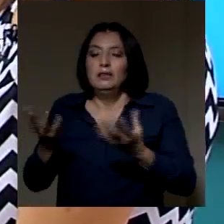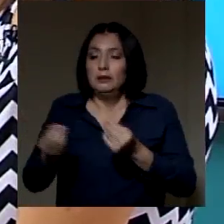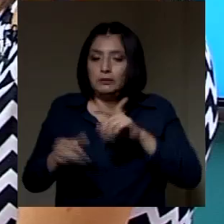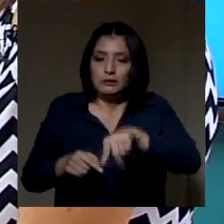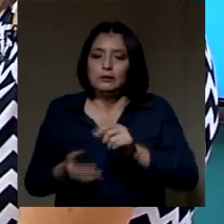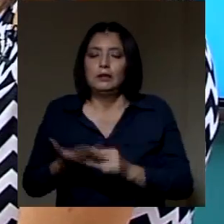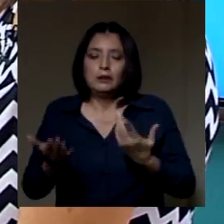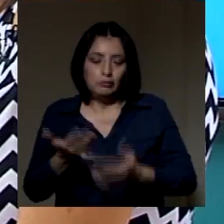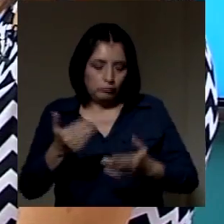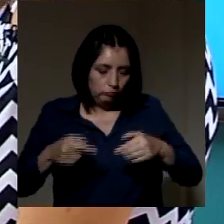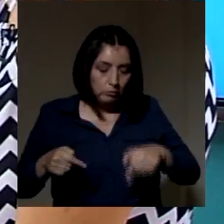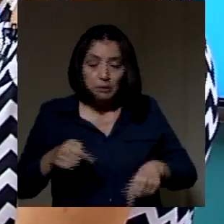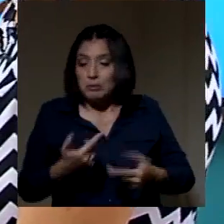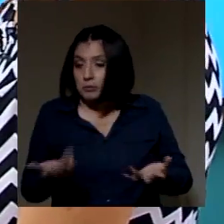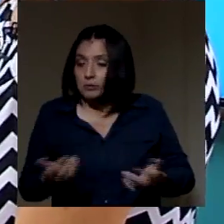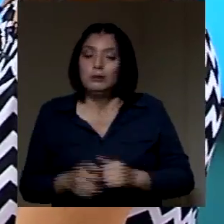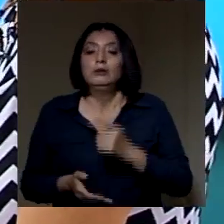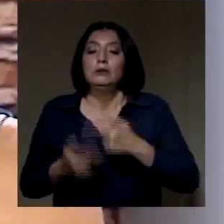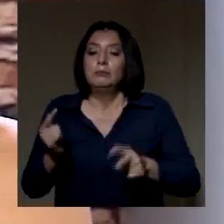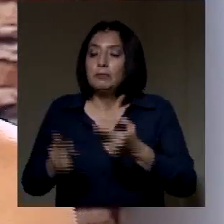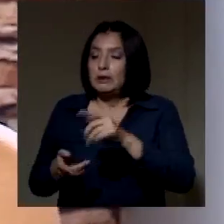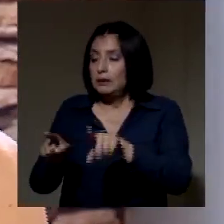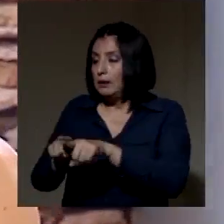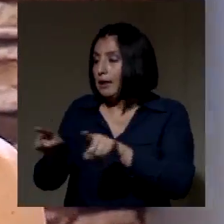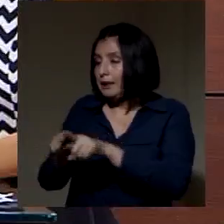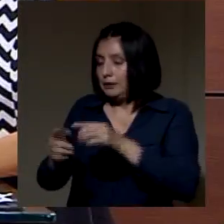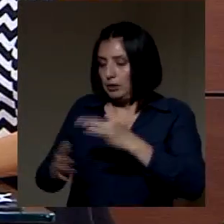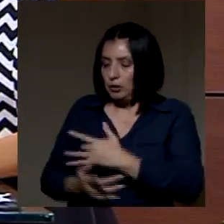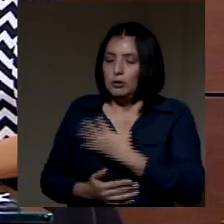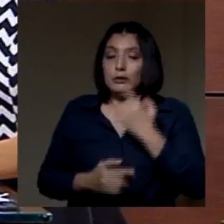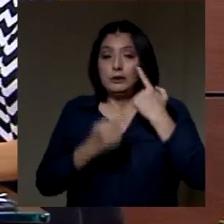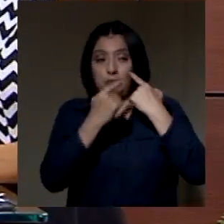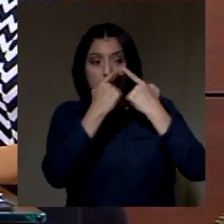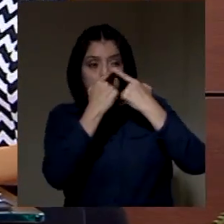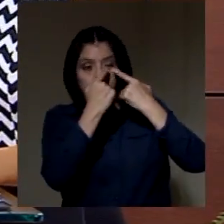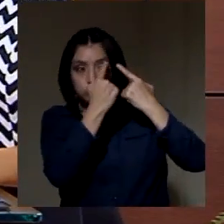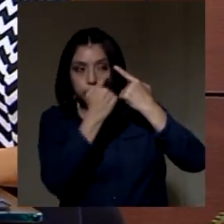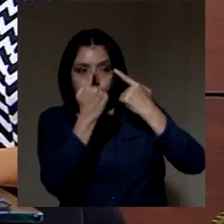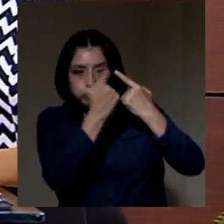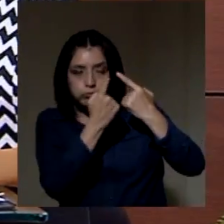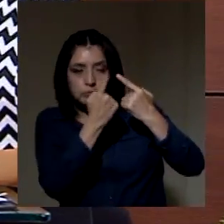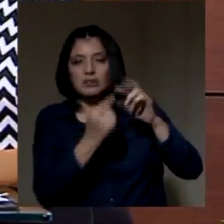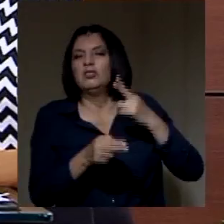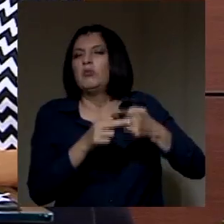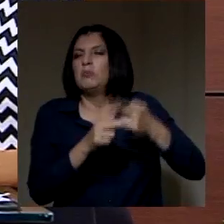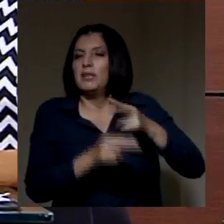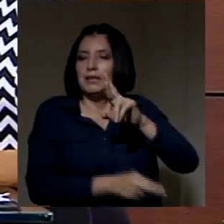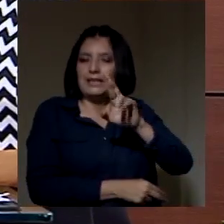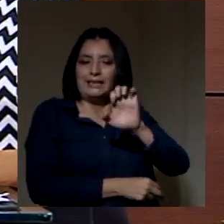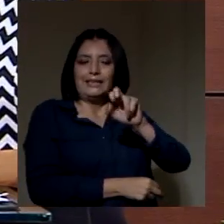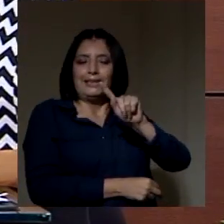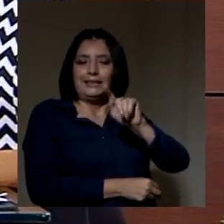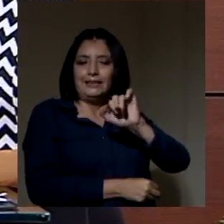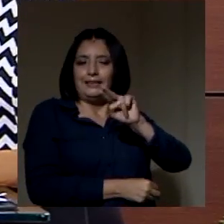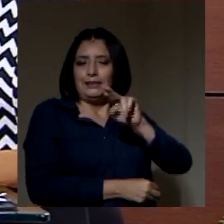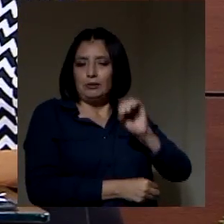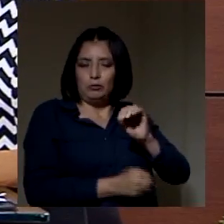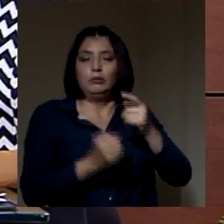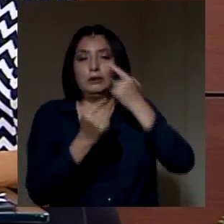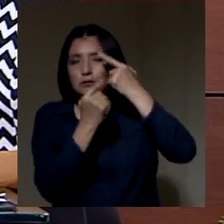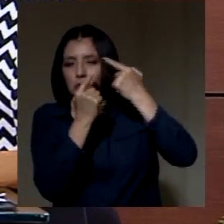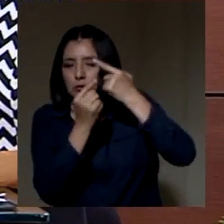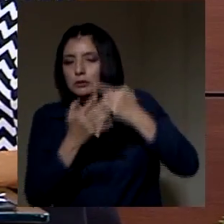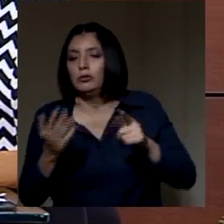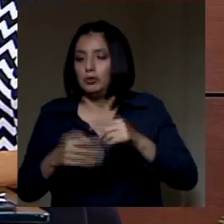de los miembros inferiores, la microcirculación de la retina, por eso hay retinopatía diabética. La pared de los vasos